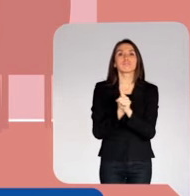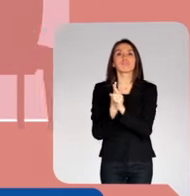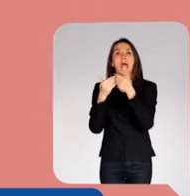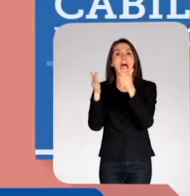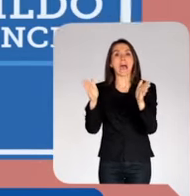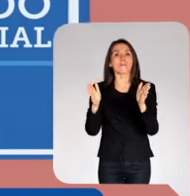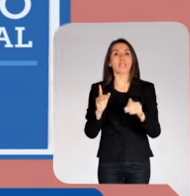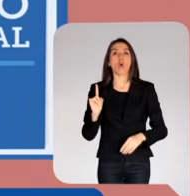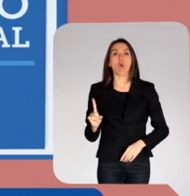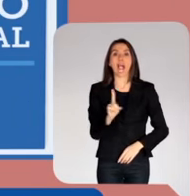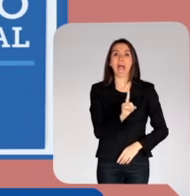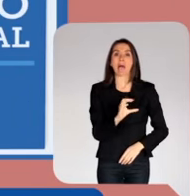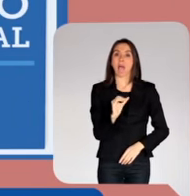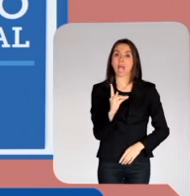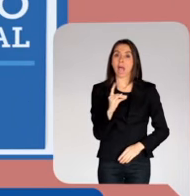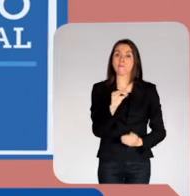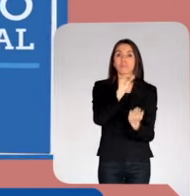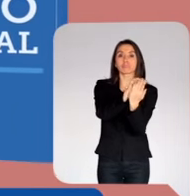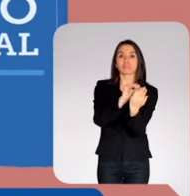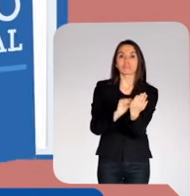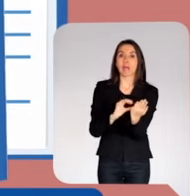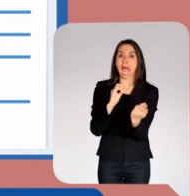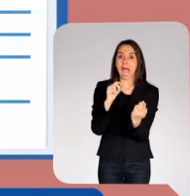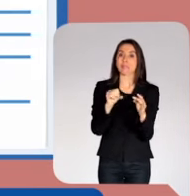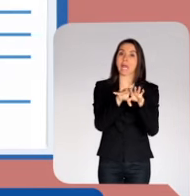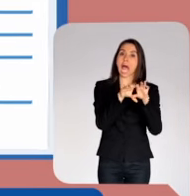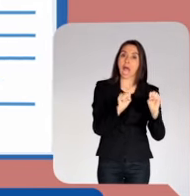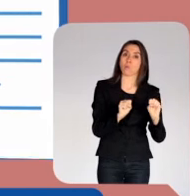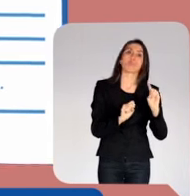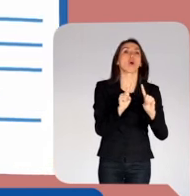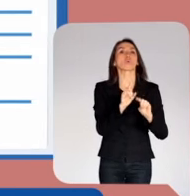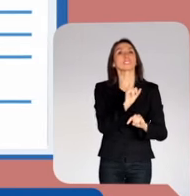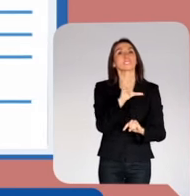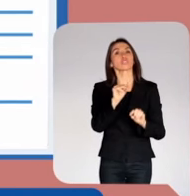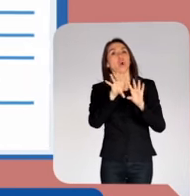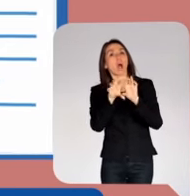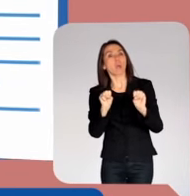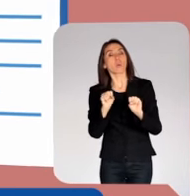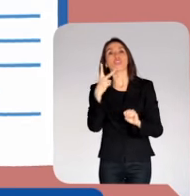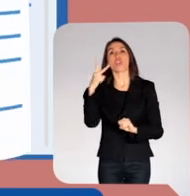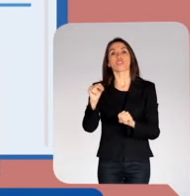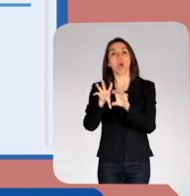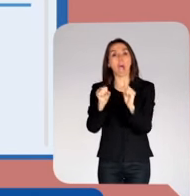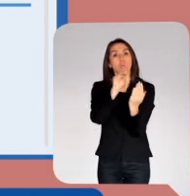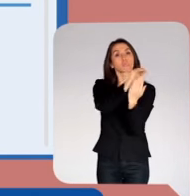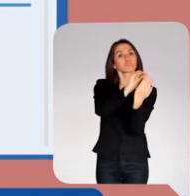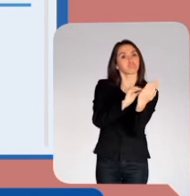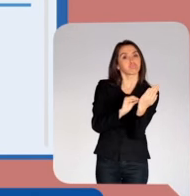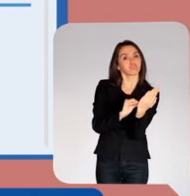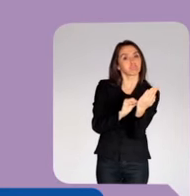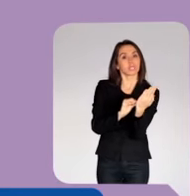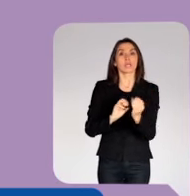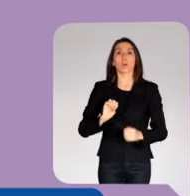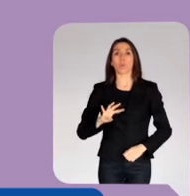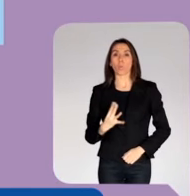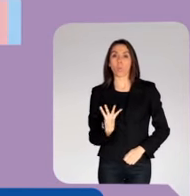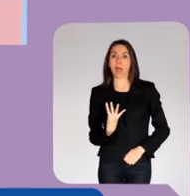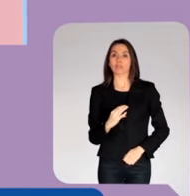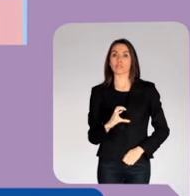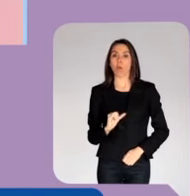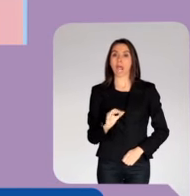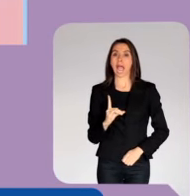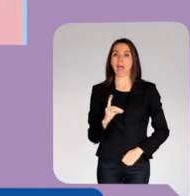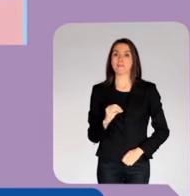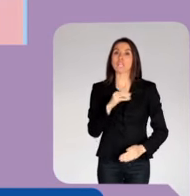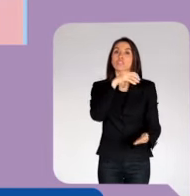abierta. En cada Cabildo se levantará un acta donde se expresarán acuerdos, acuerdos parciales y desacuerdos entre los asistentes. 4.